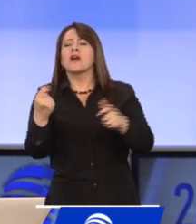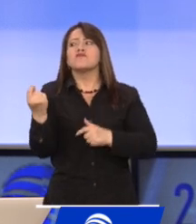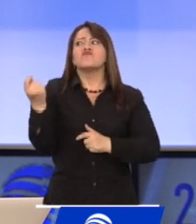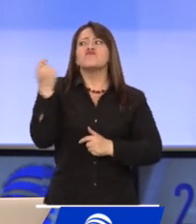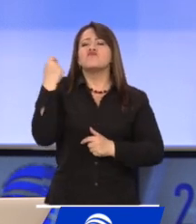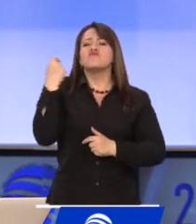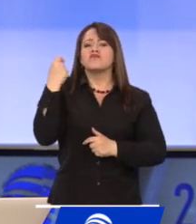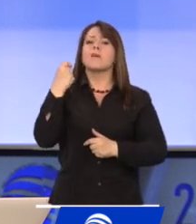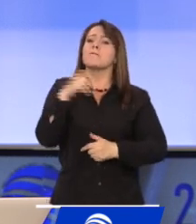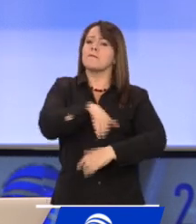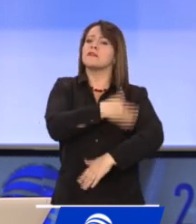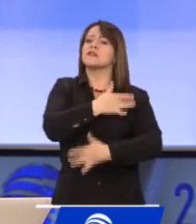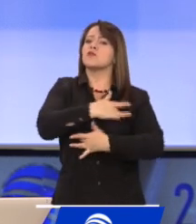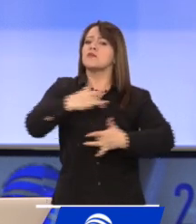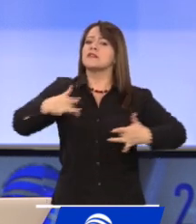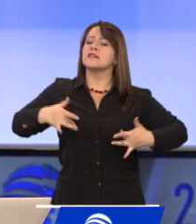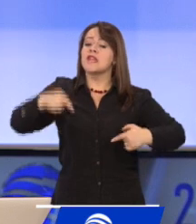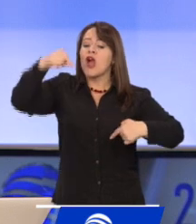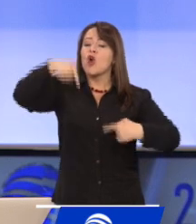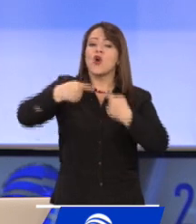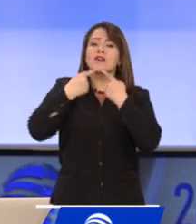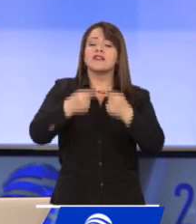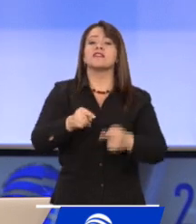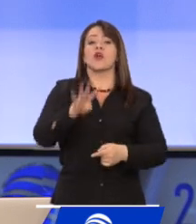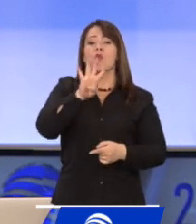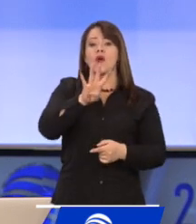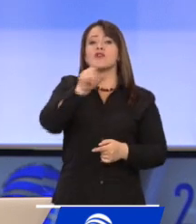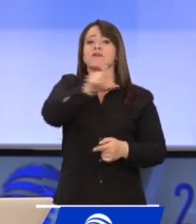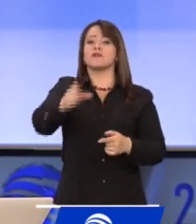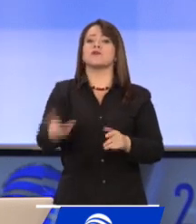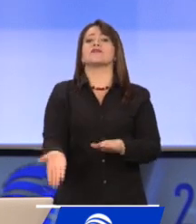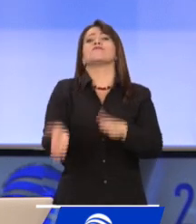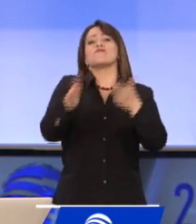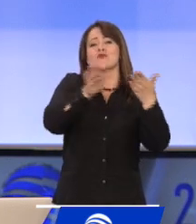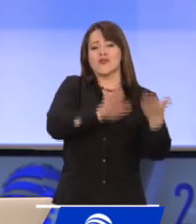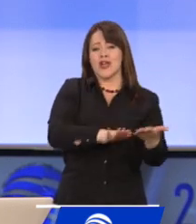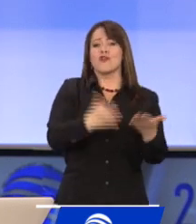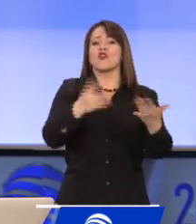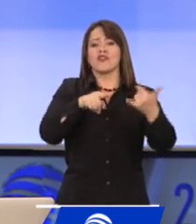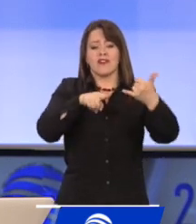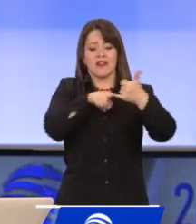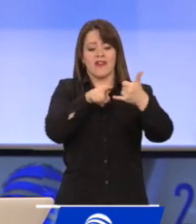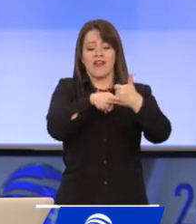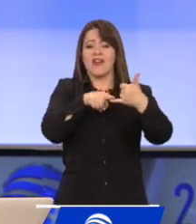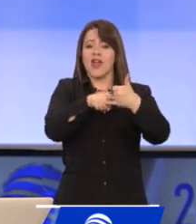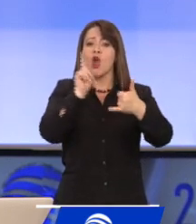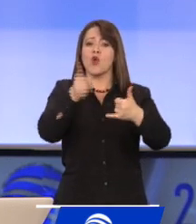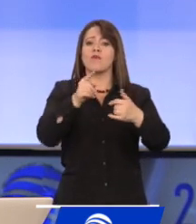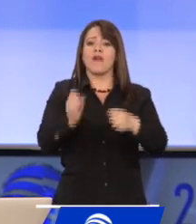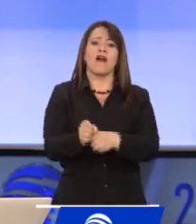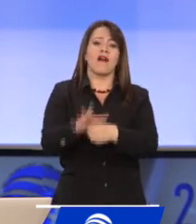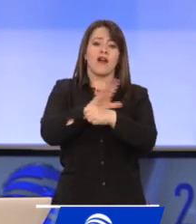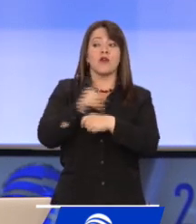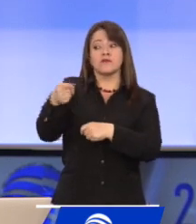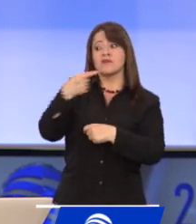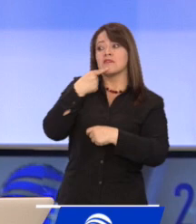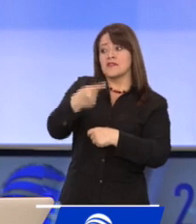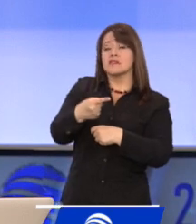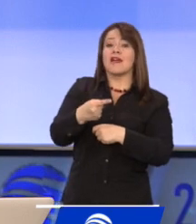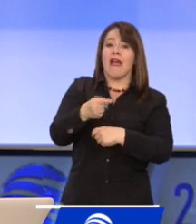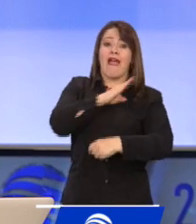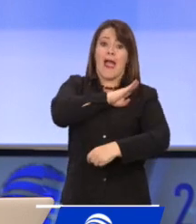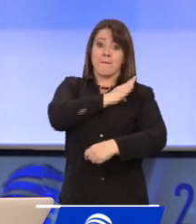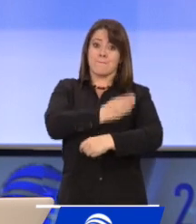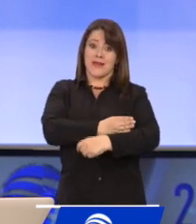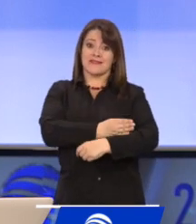reporte del Ministerio de Salud, hoy se reportaron cuatro nuevas víctimas mortales por este virus. Usted mencionaba que la capacidad hospitalaria está